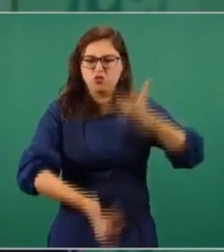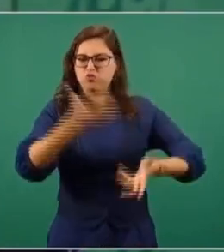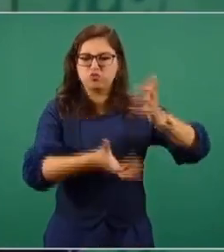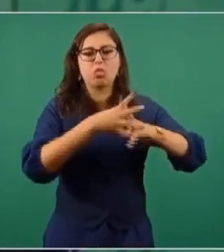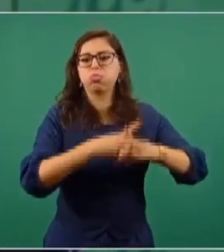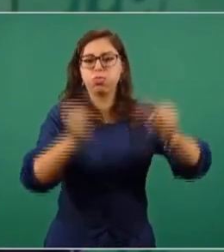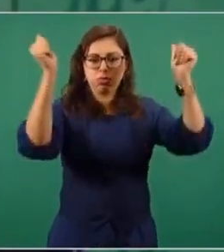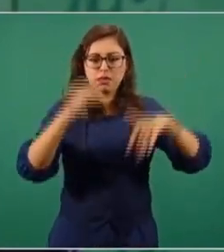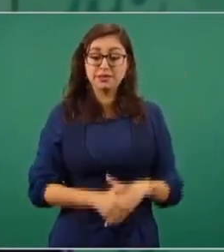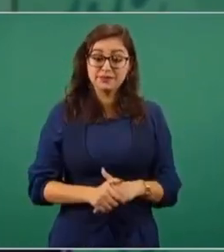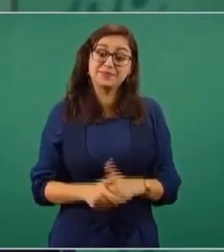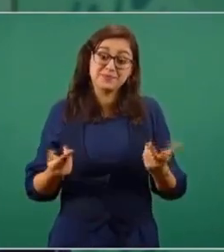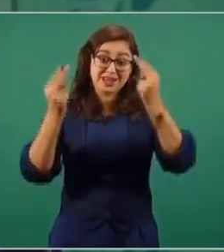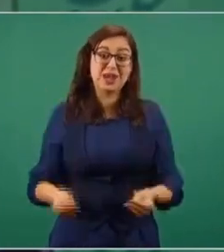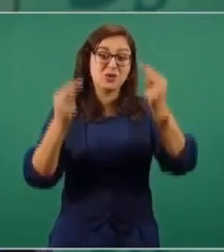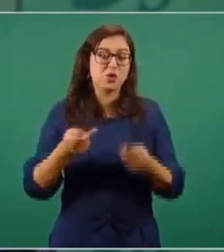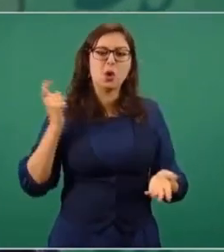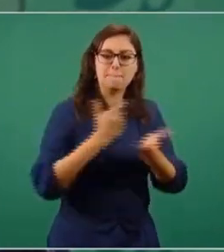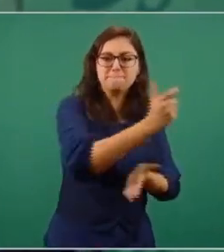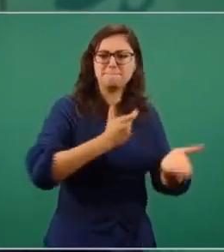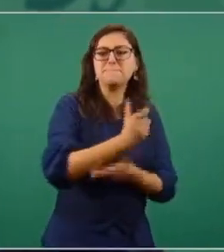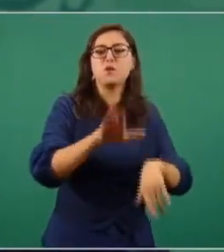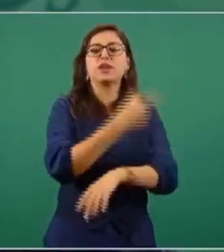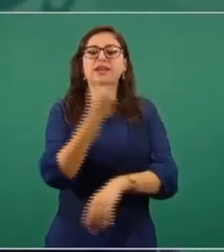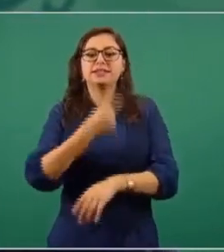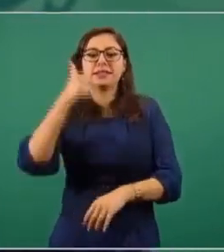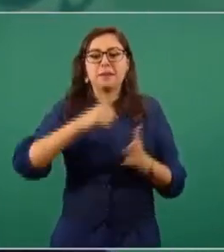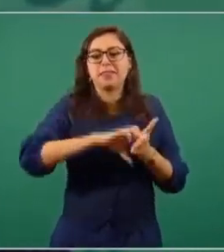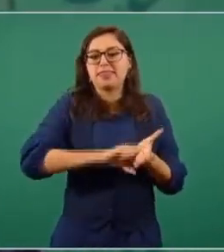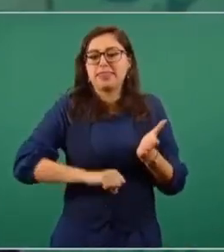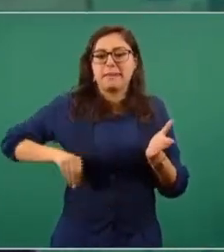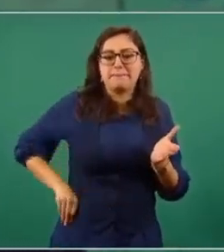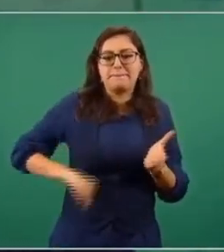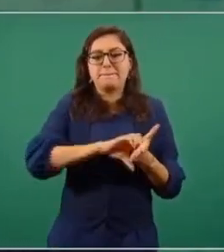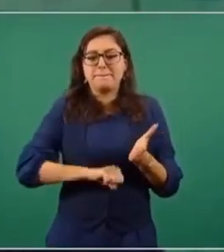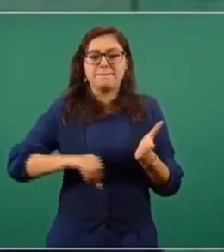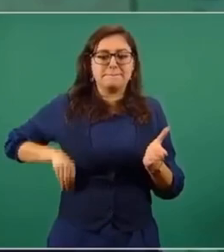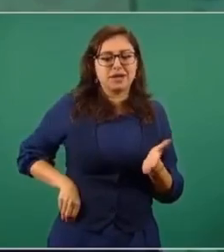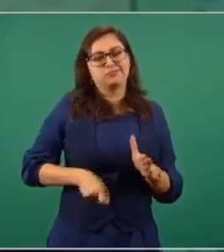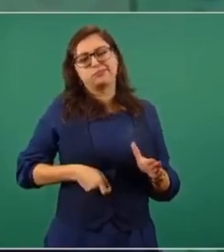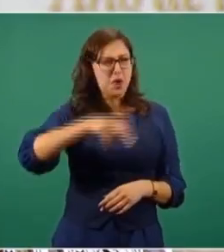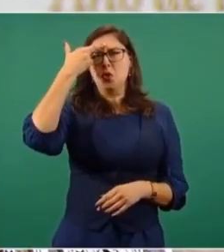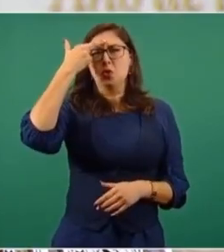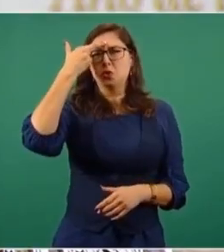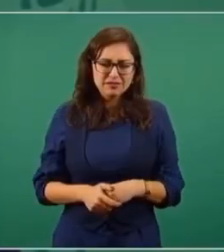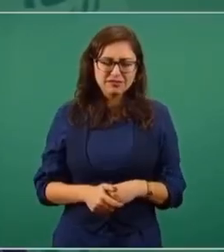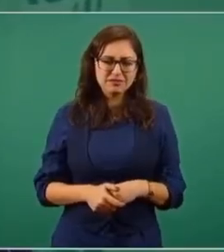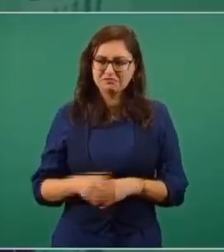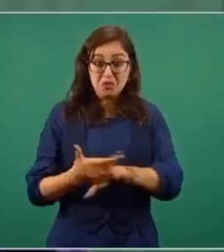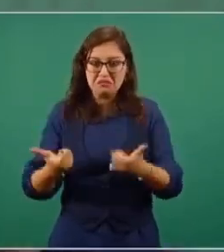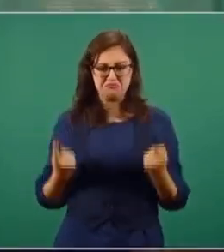gas, porque ahí estaba el moche, ahí estaba la corrupción, los sobornos con las empresas extranjeras.